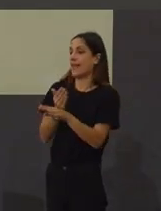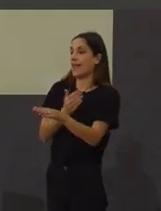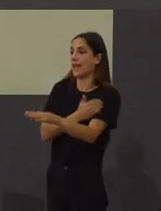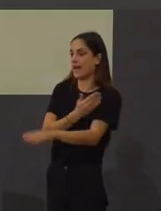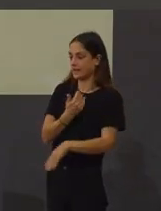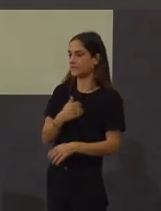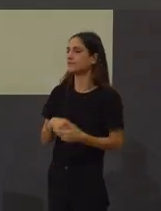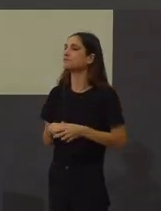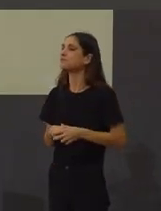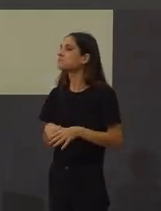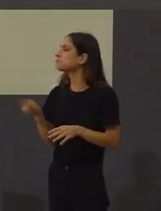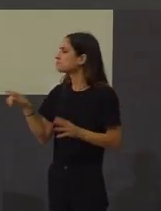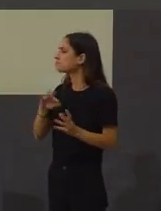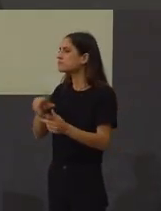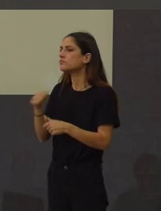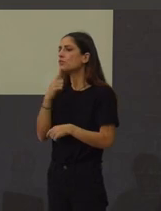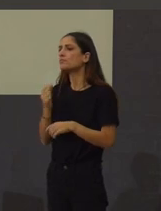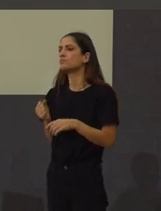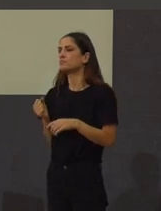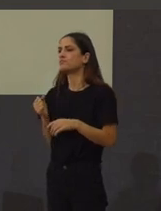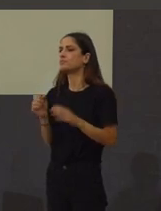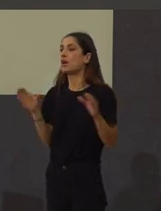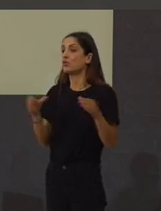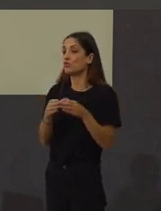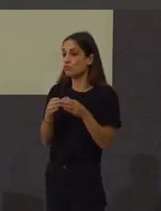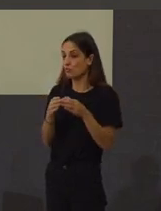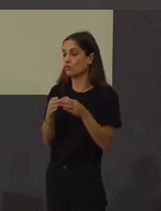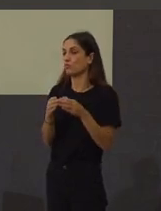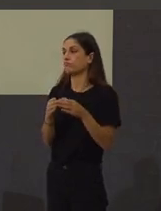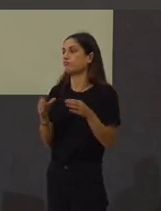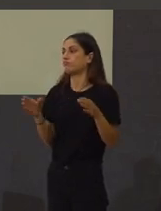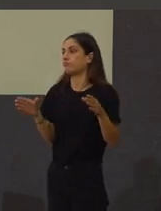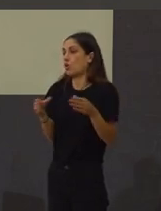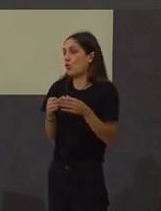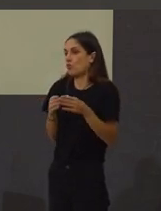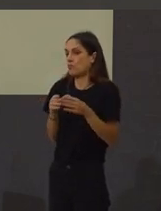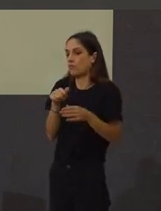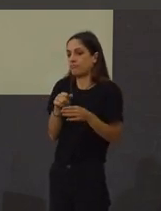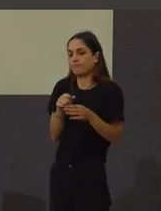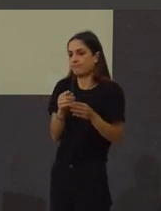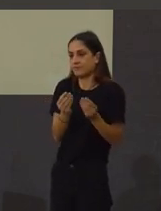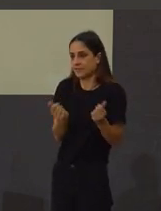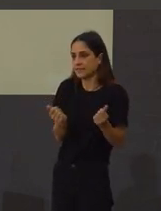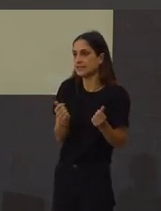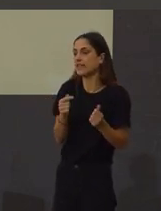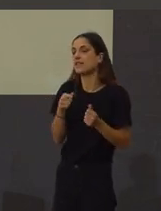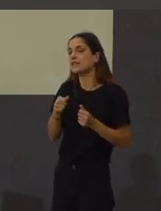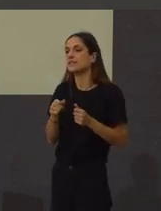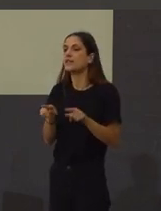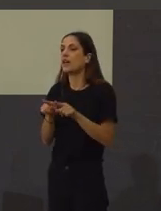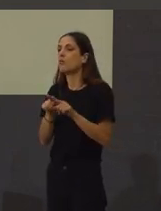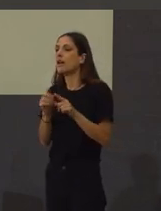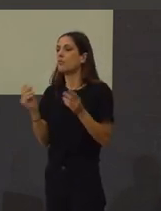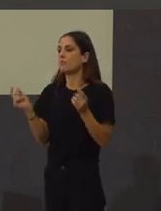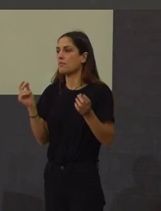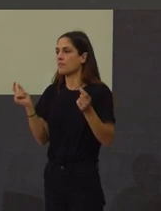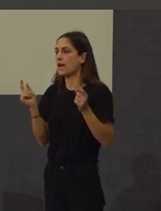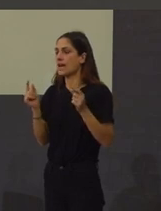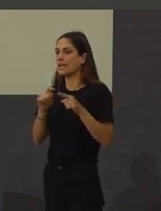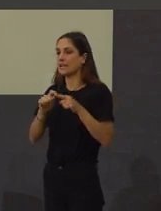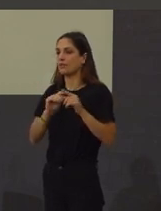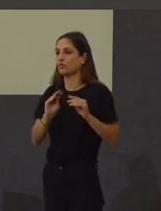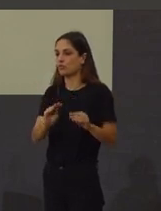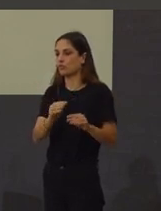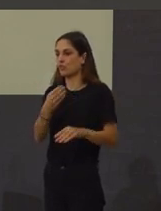O que Nodo non comenta é que os gremios, o gremio, que xa non era gremio, eran os que bailaban a danza por aquel entón en Betanzos, unha danza de